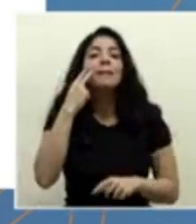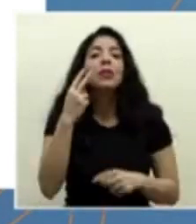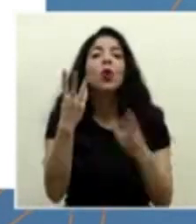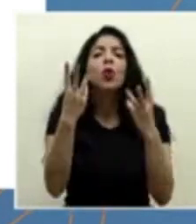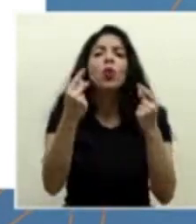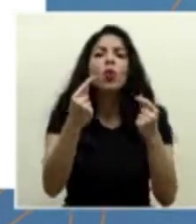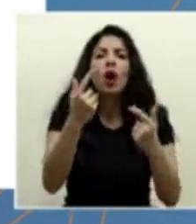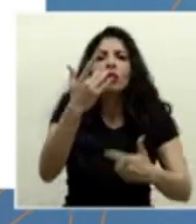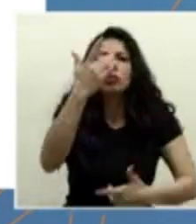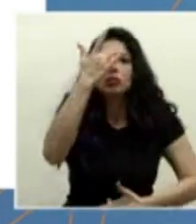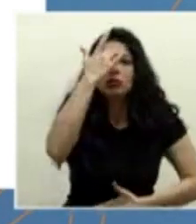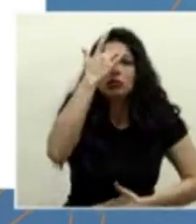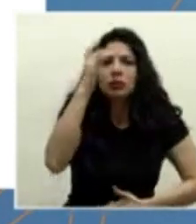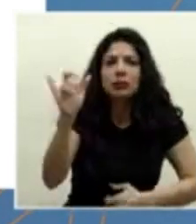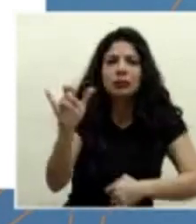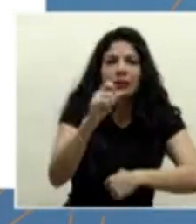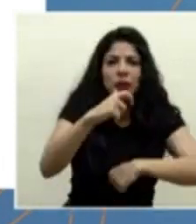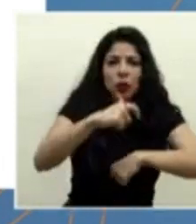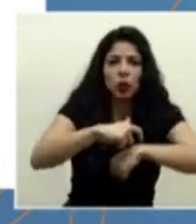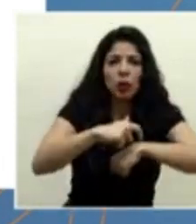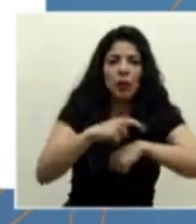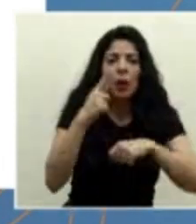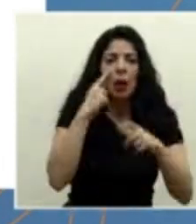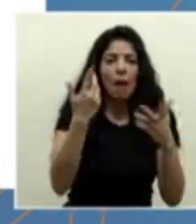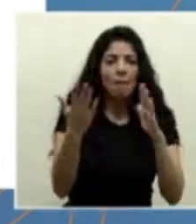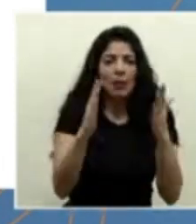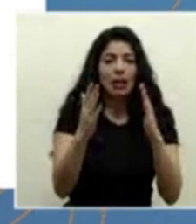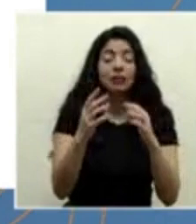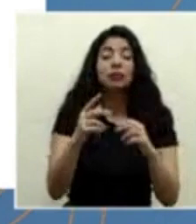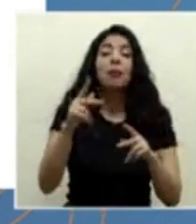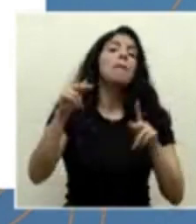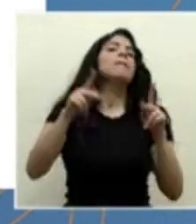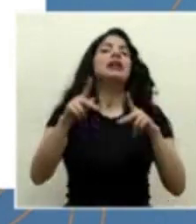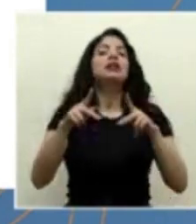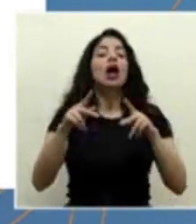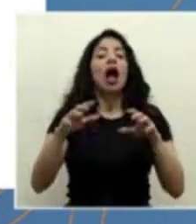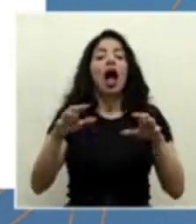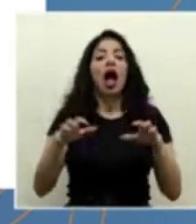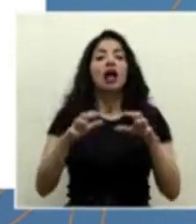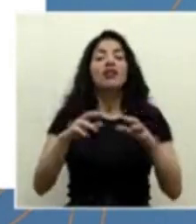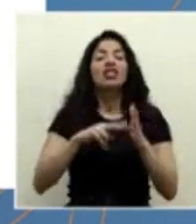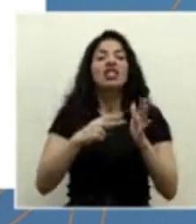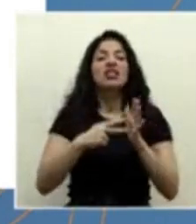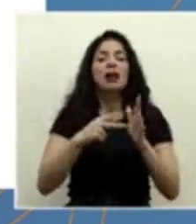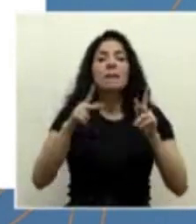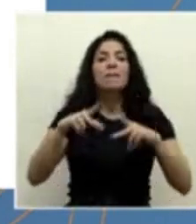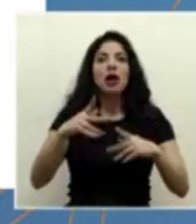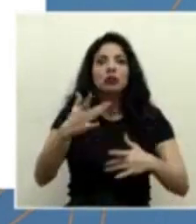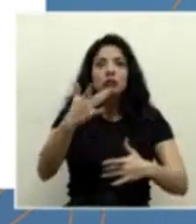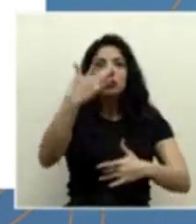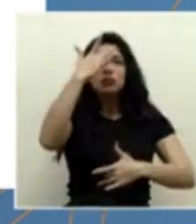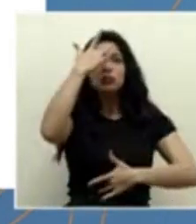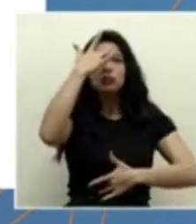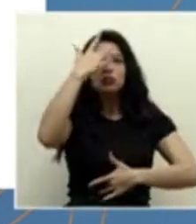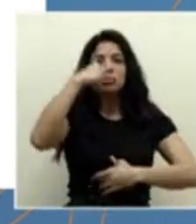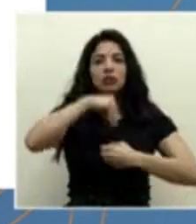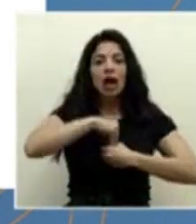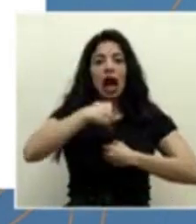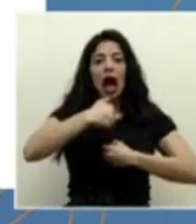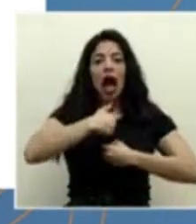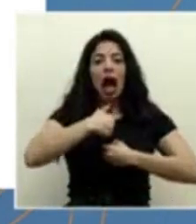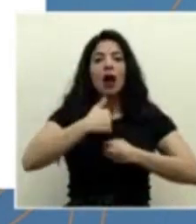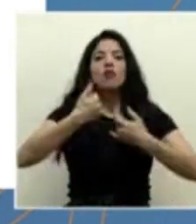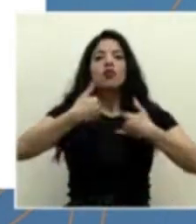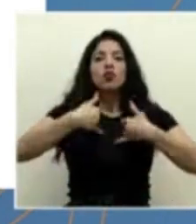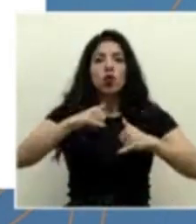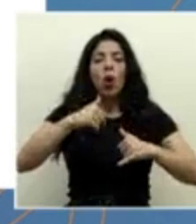activos, donde aquí tenemos un comportamiento parecido. Recordemos que los casos activos son los casos que pueden transmitir la enfermedad. Personas